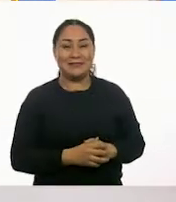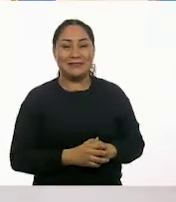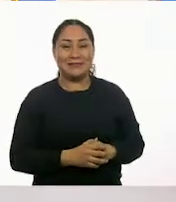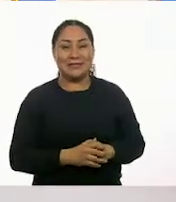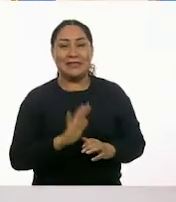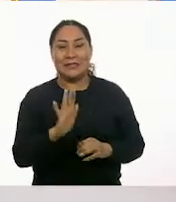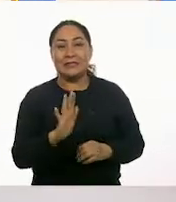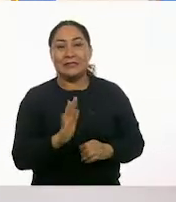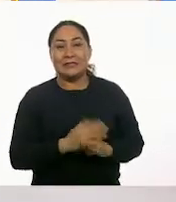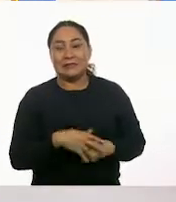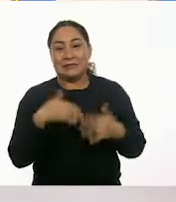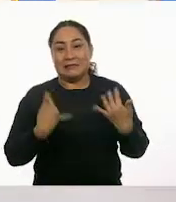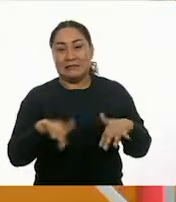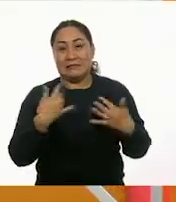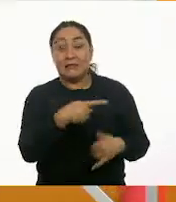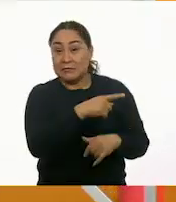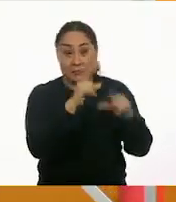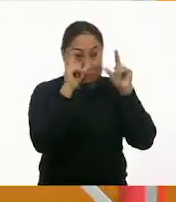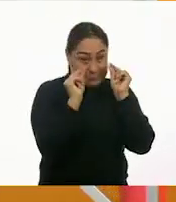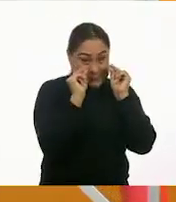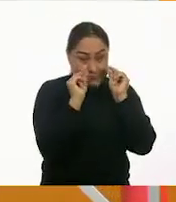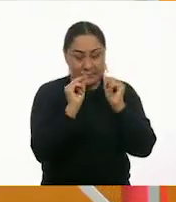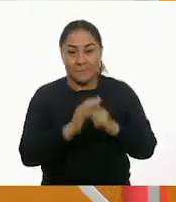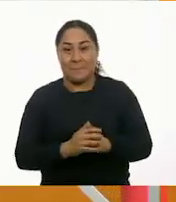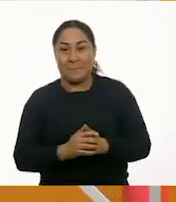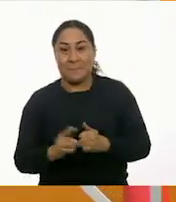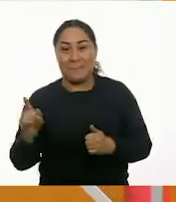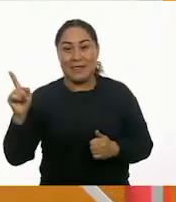Yo aquí no veo. Es dibujar. Cierra bien los ojos. ¡Listo!